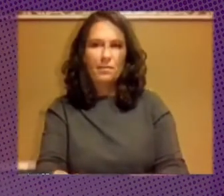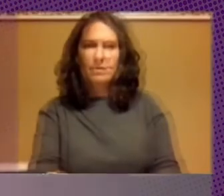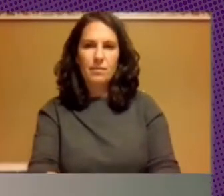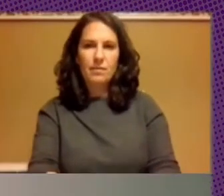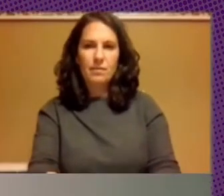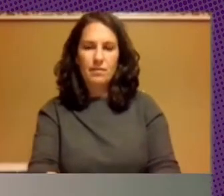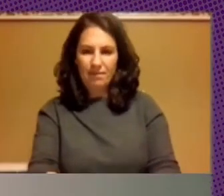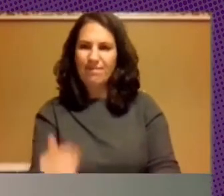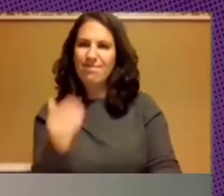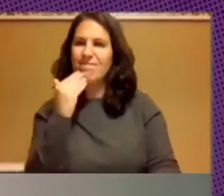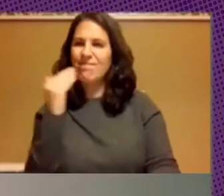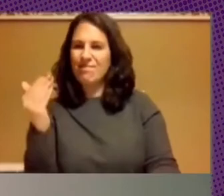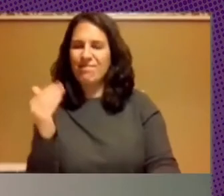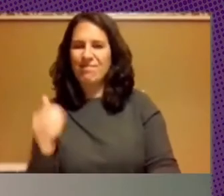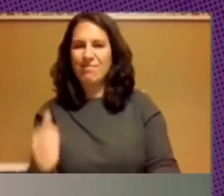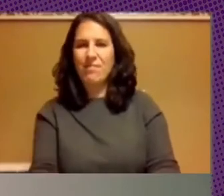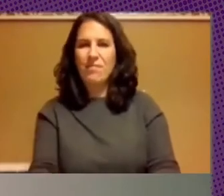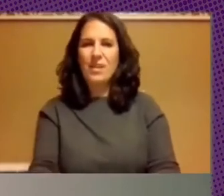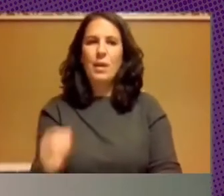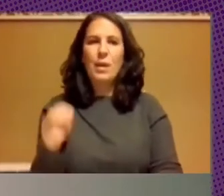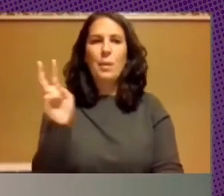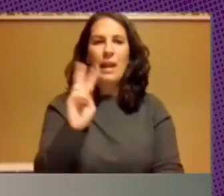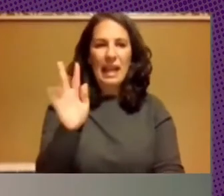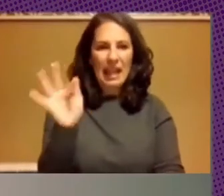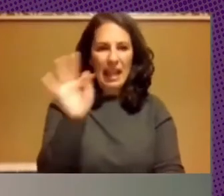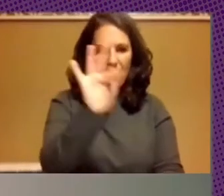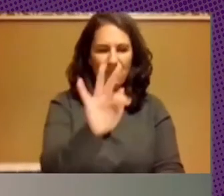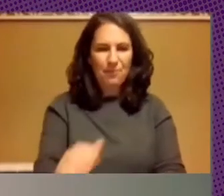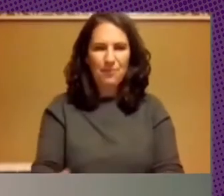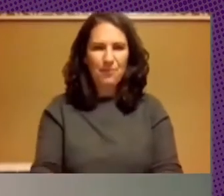muy bien muchas gracias Álvaro Virginia tiene la palabra